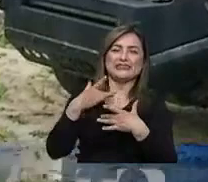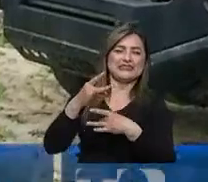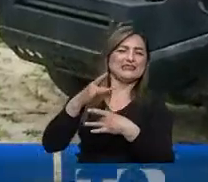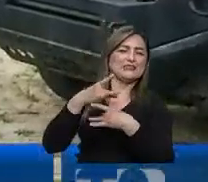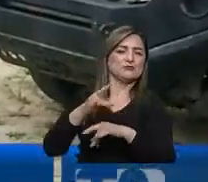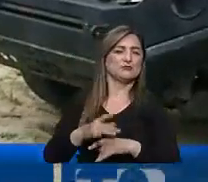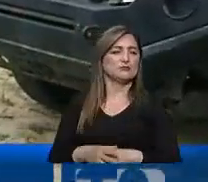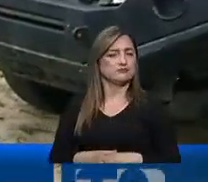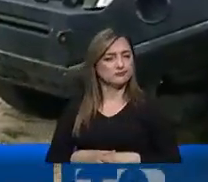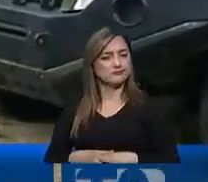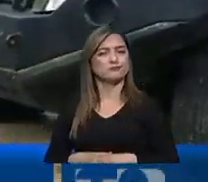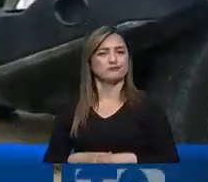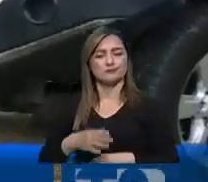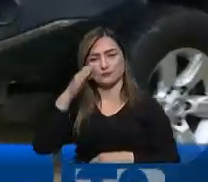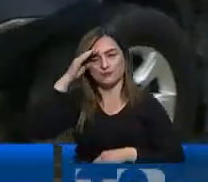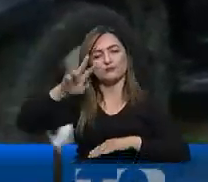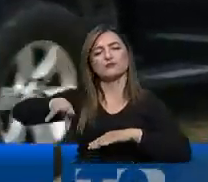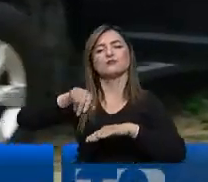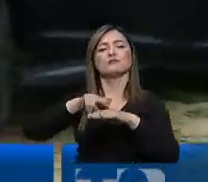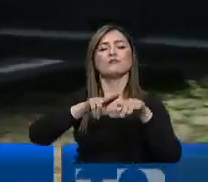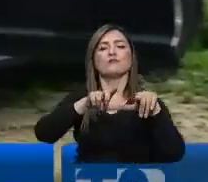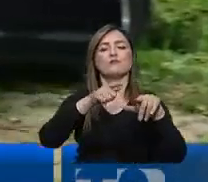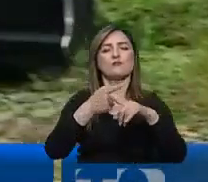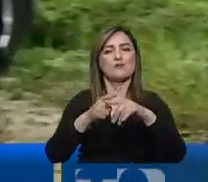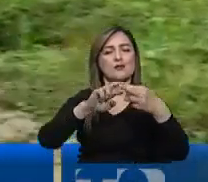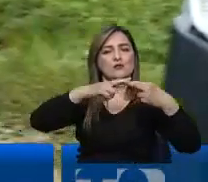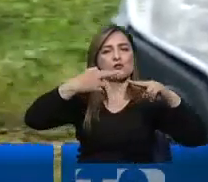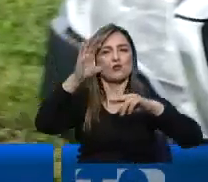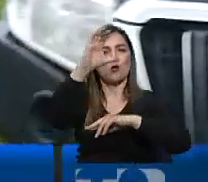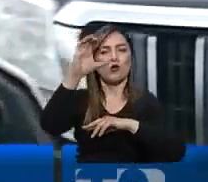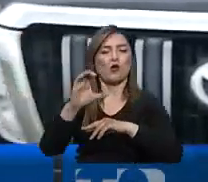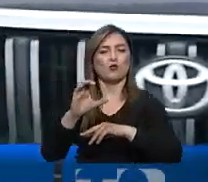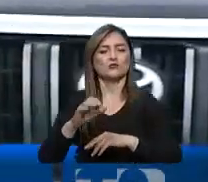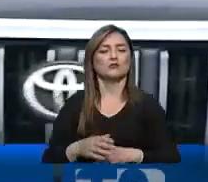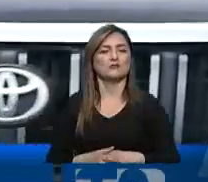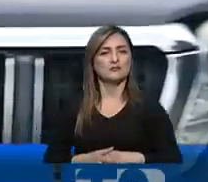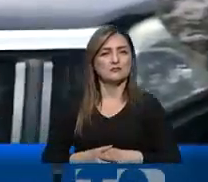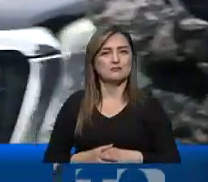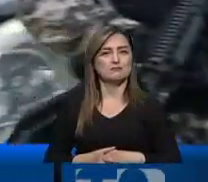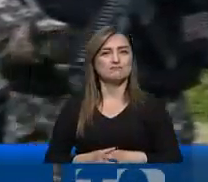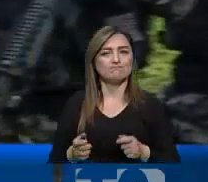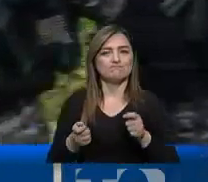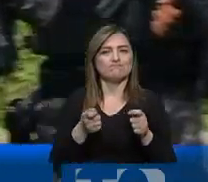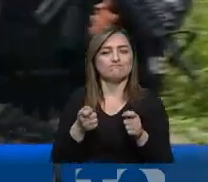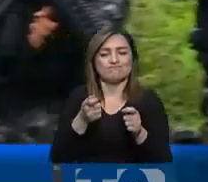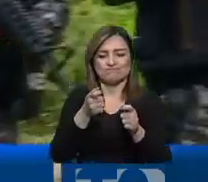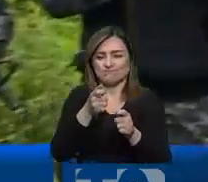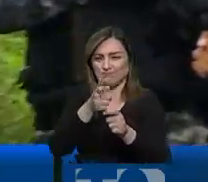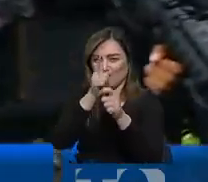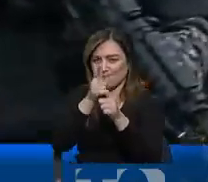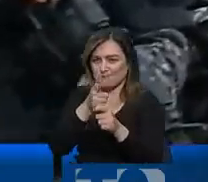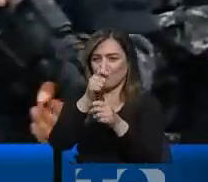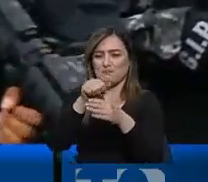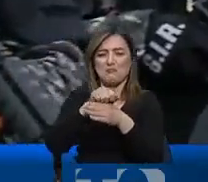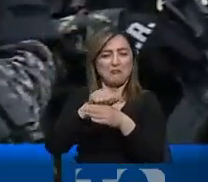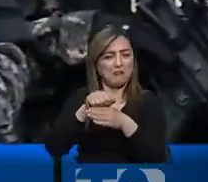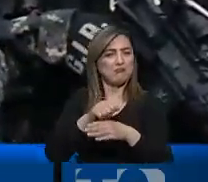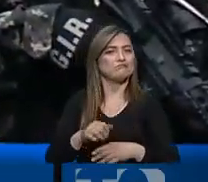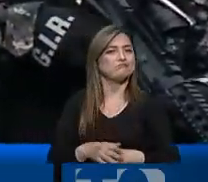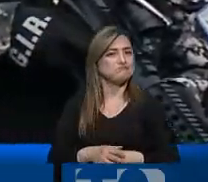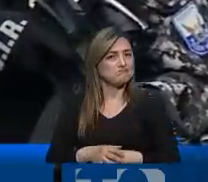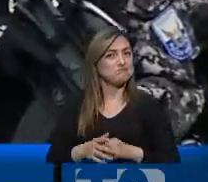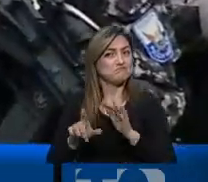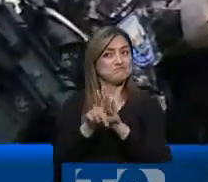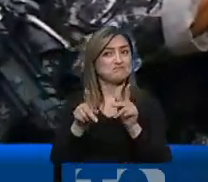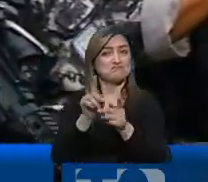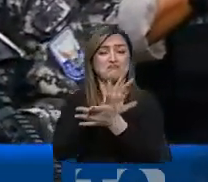detectado varios lugares, sobre todo en la región costa, donde delincuentes se están encargando de realizar práctica de tiros de manera ilegal. En lo que